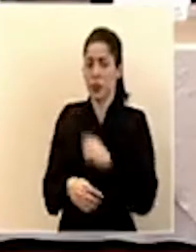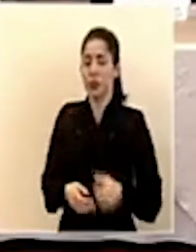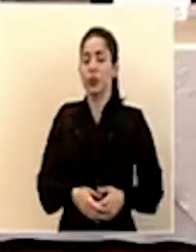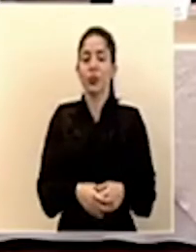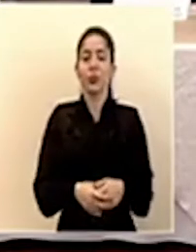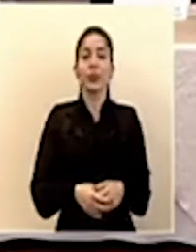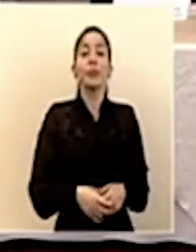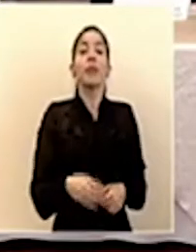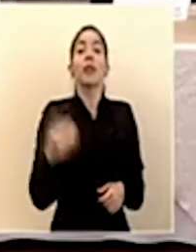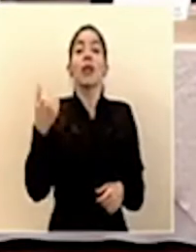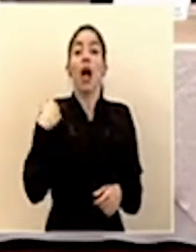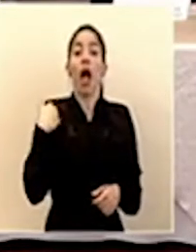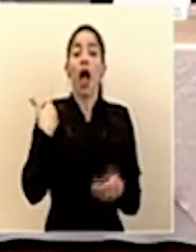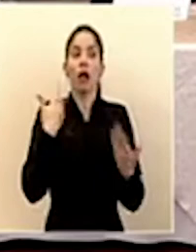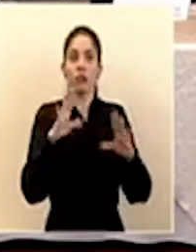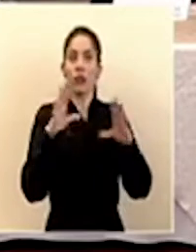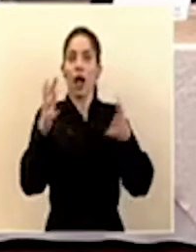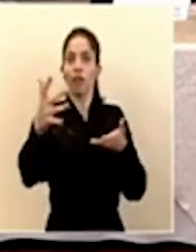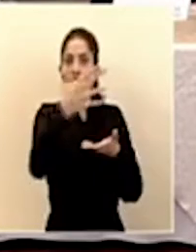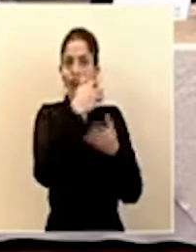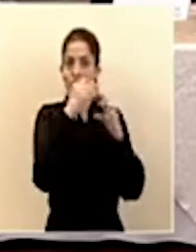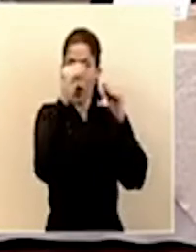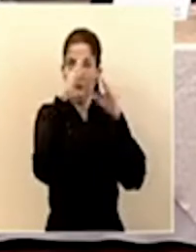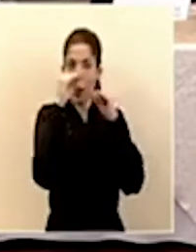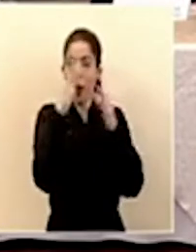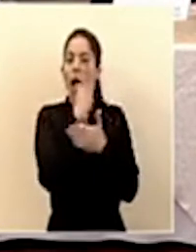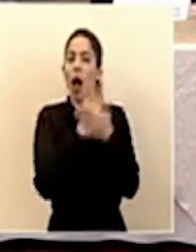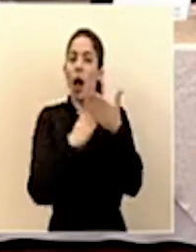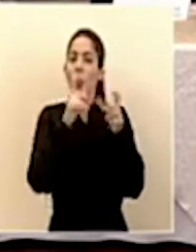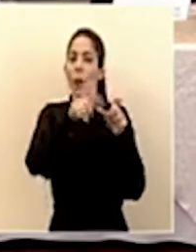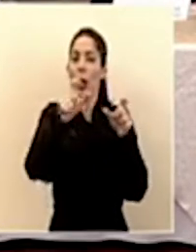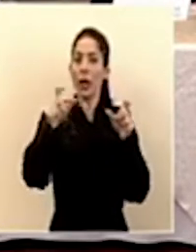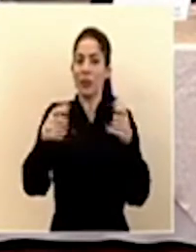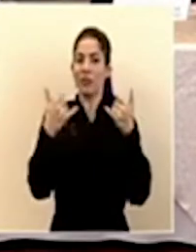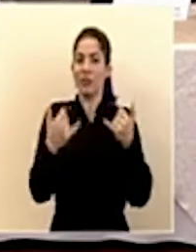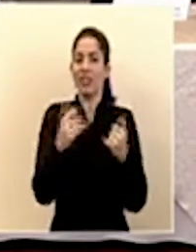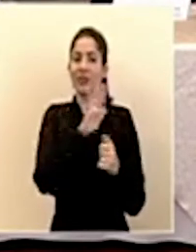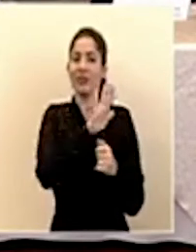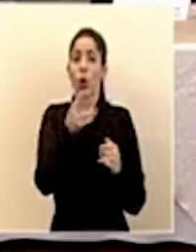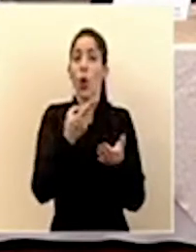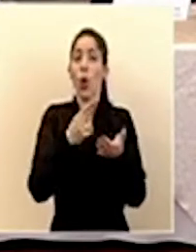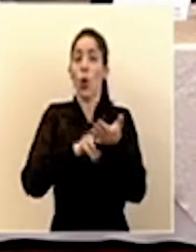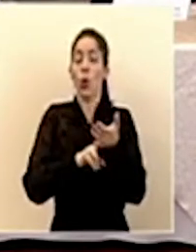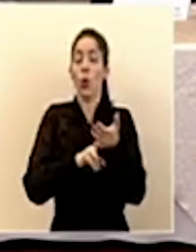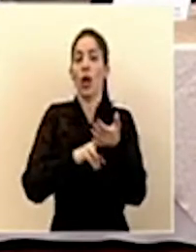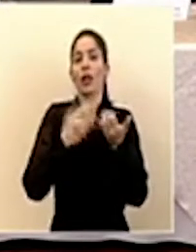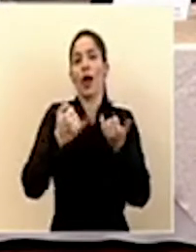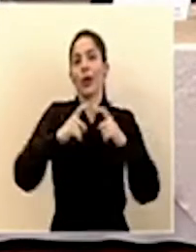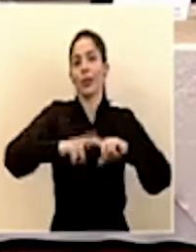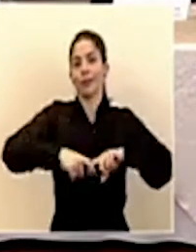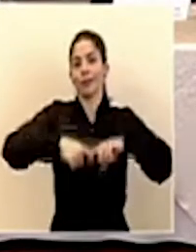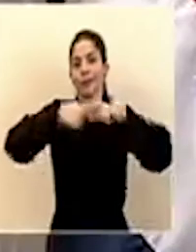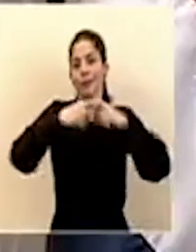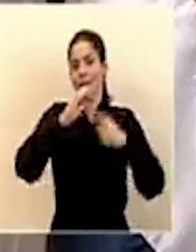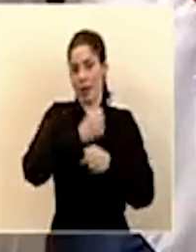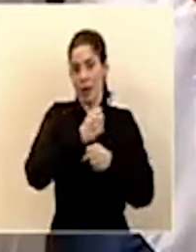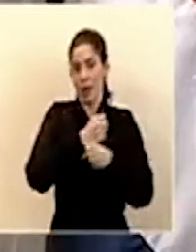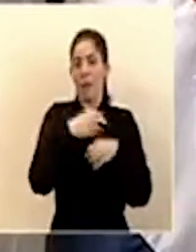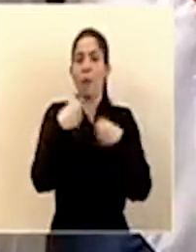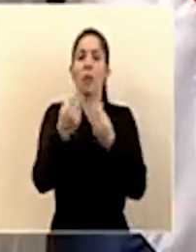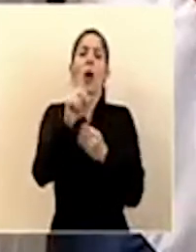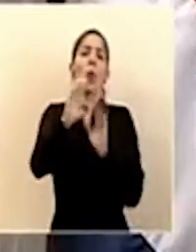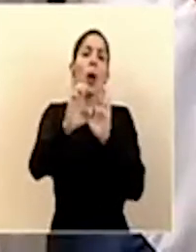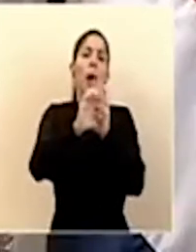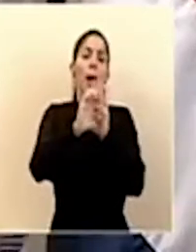Tenemos datos ya de cuáles son de algunas personas que están viendo su contrato temporalmente suspendido. Para ponerles un